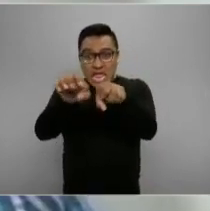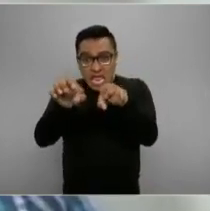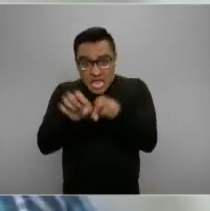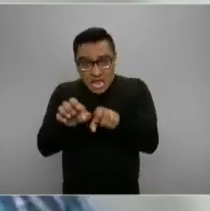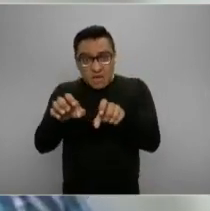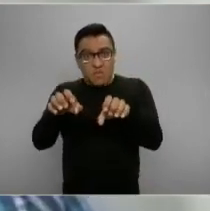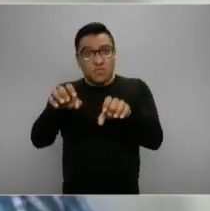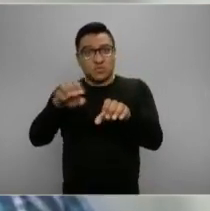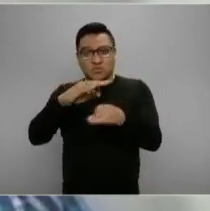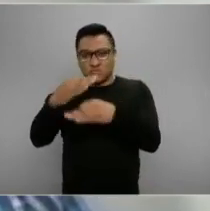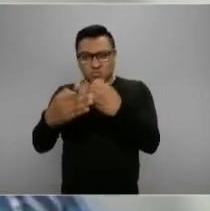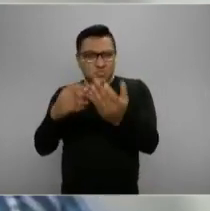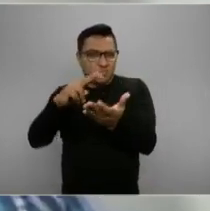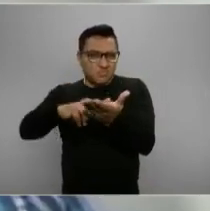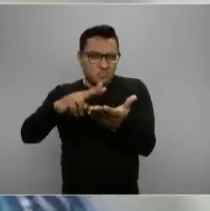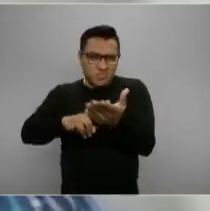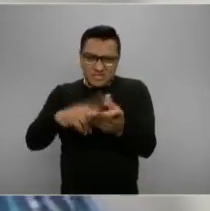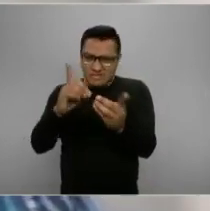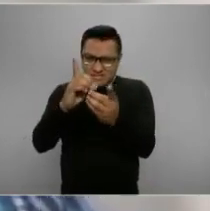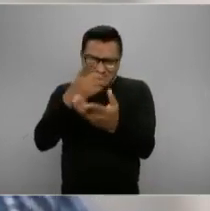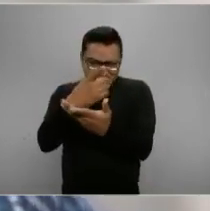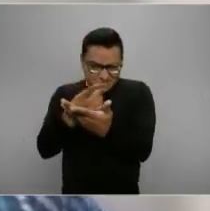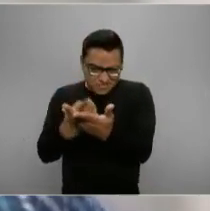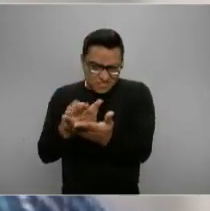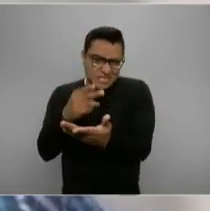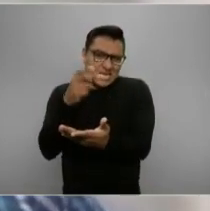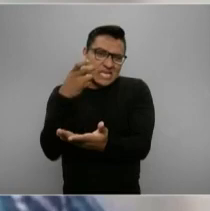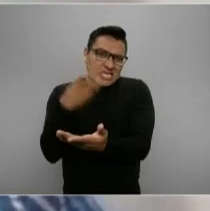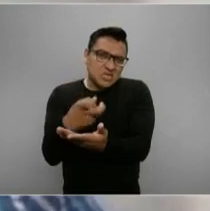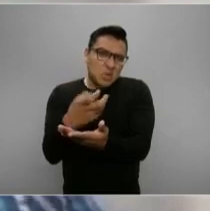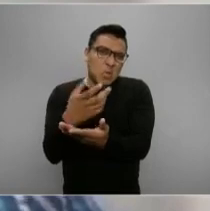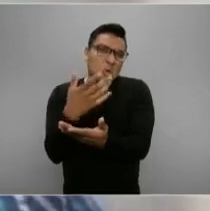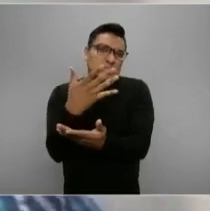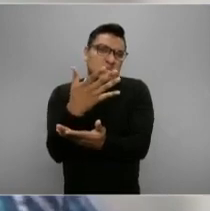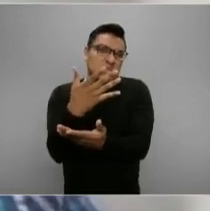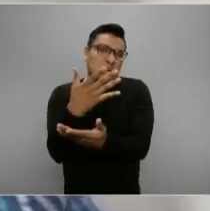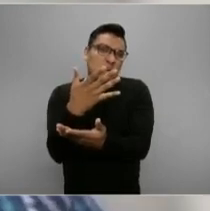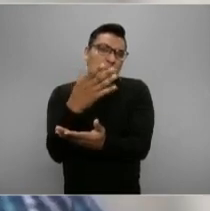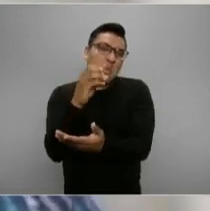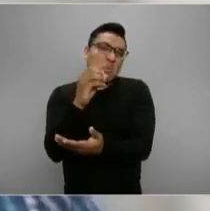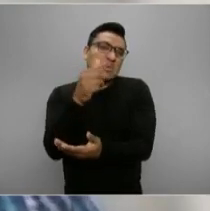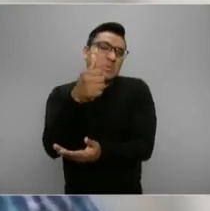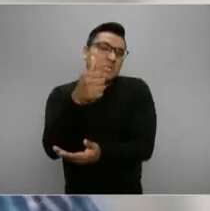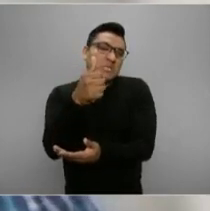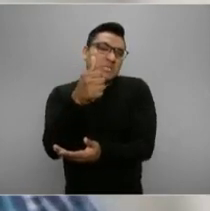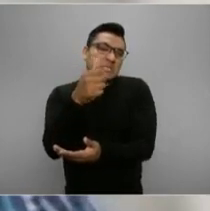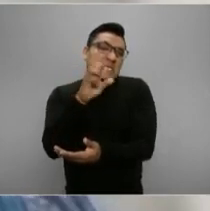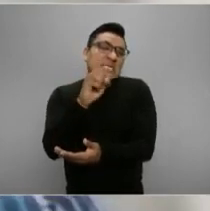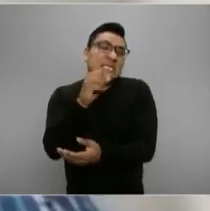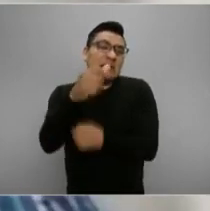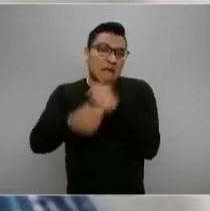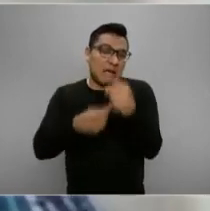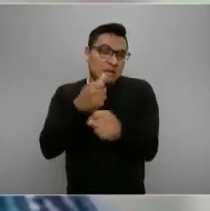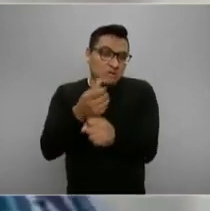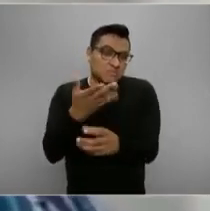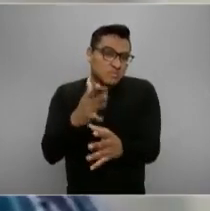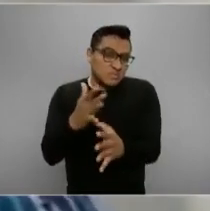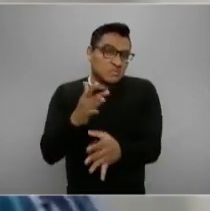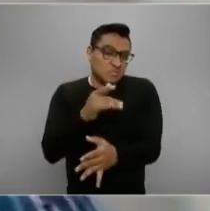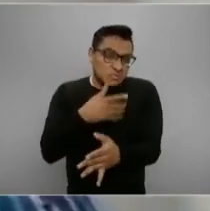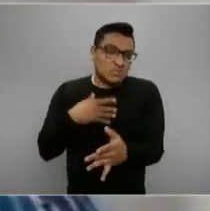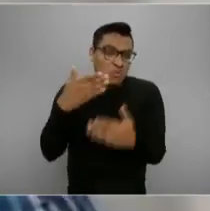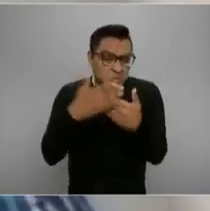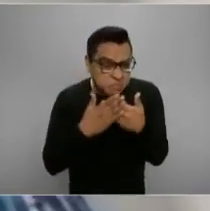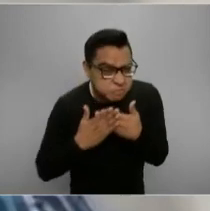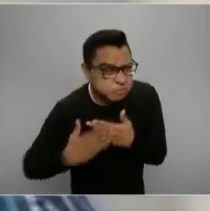de valor agregado de diseño, que puedan durar cuatro, cinco, seis décadas, que así es como nosotros estamos haciendo estos diseños, estamos